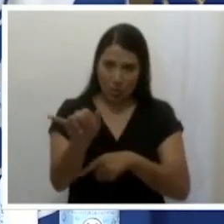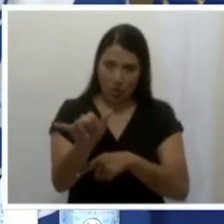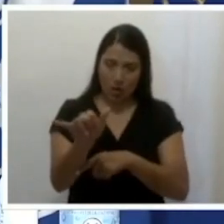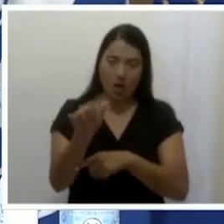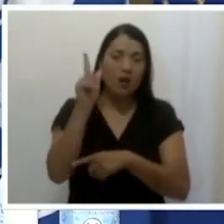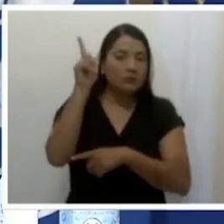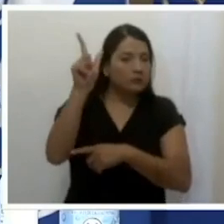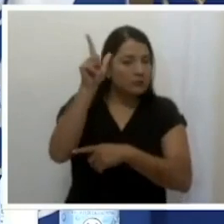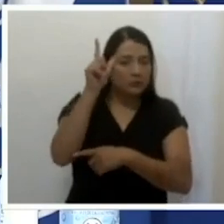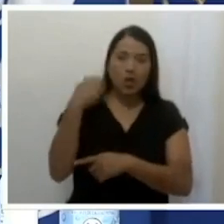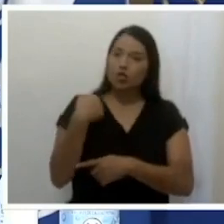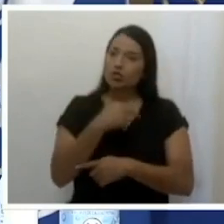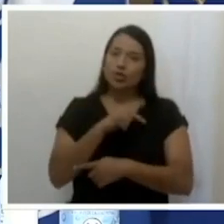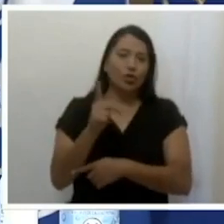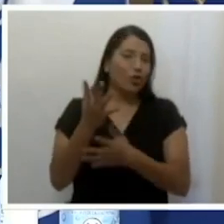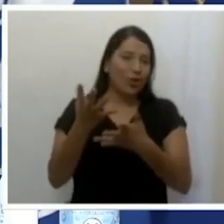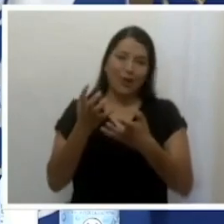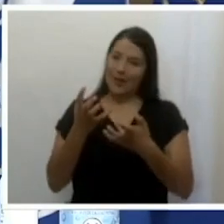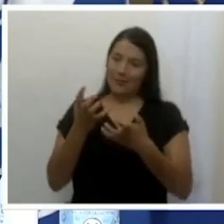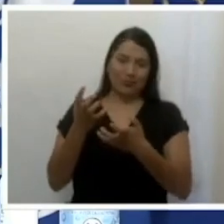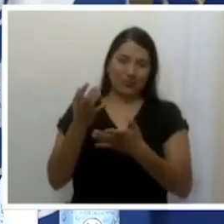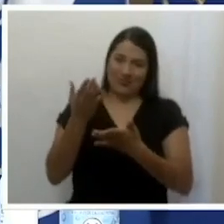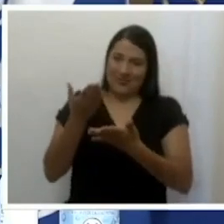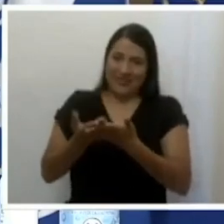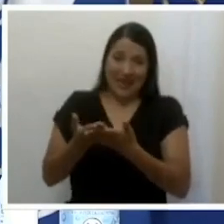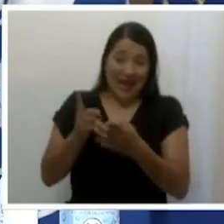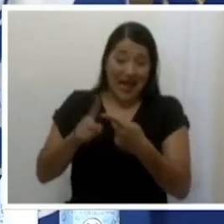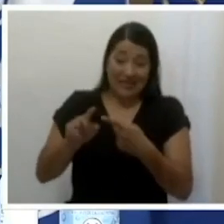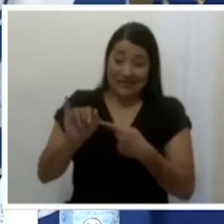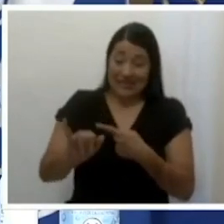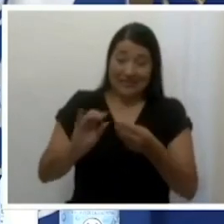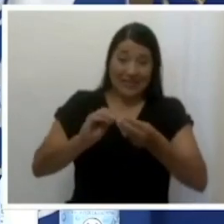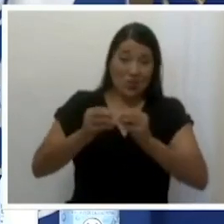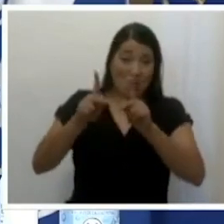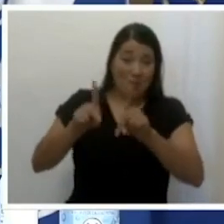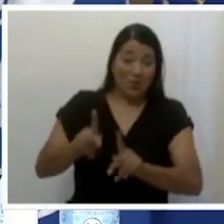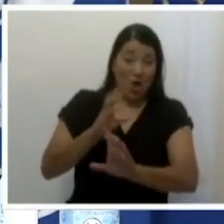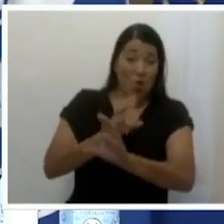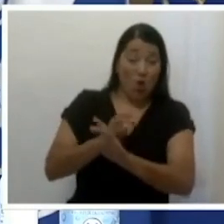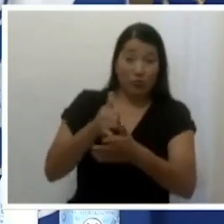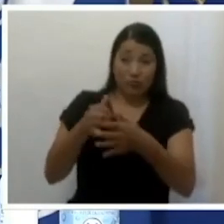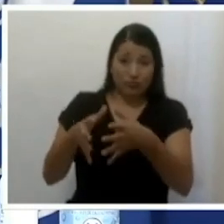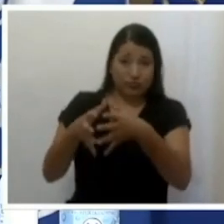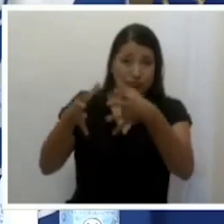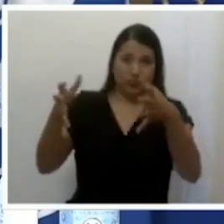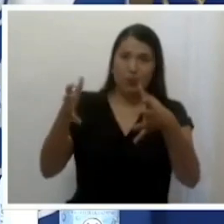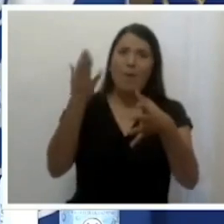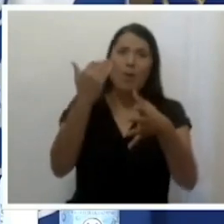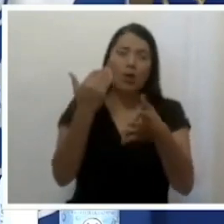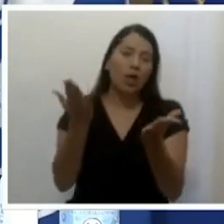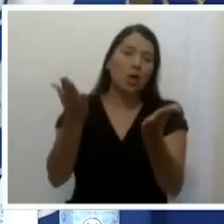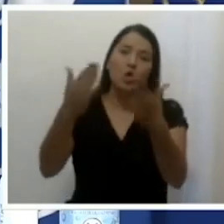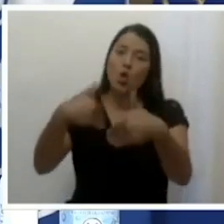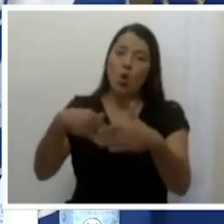llegar ahí, porque no hay tantas unidades de cuidados intensivos. Y de eso se trata este